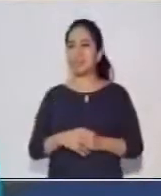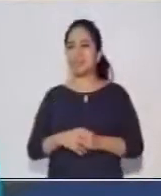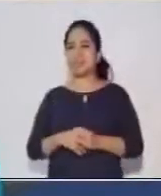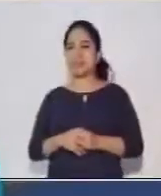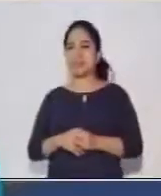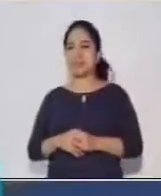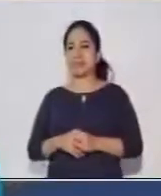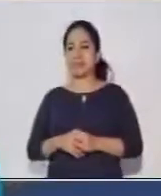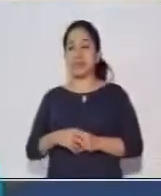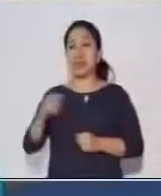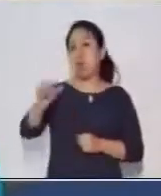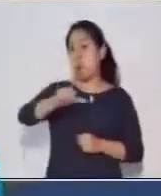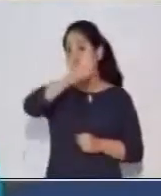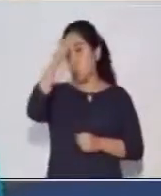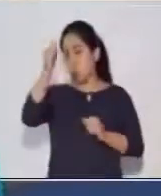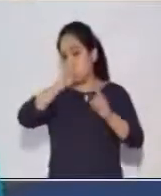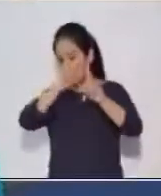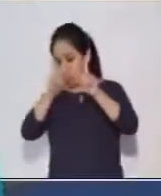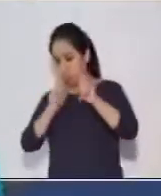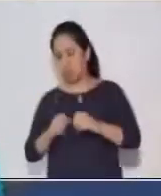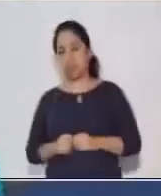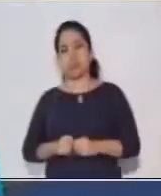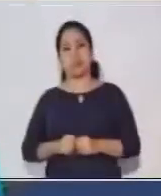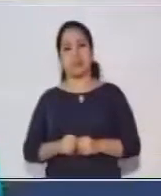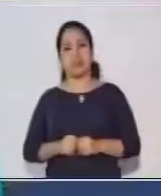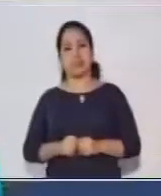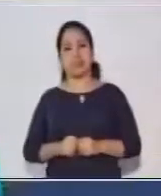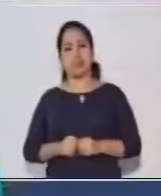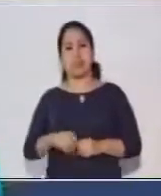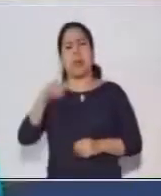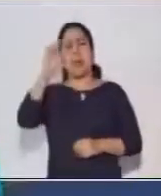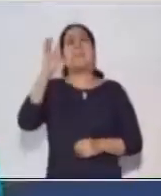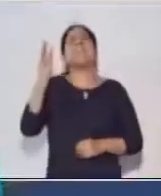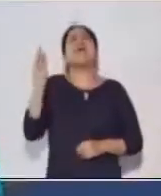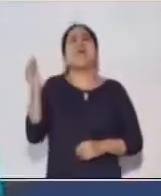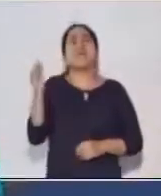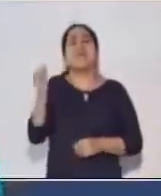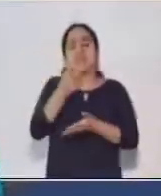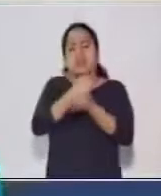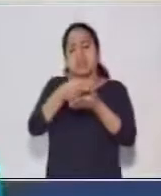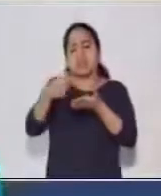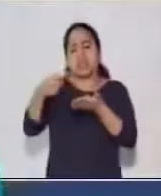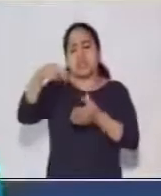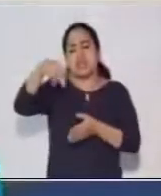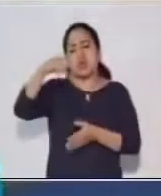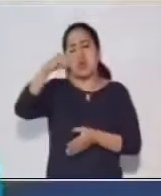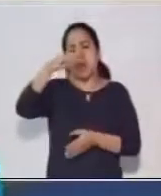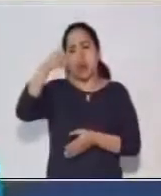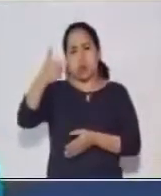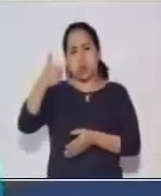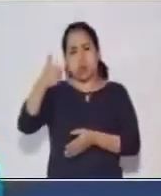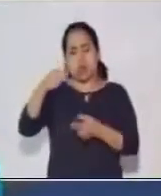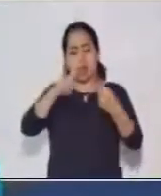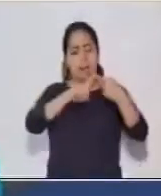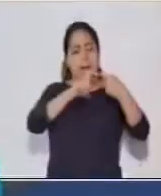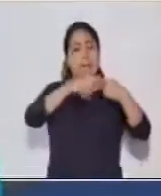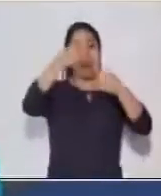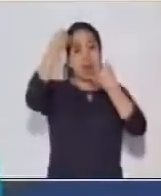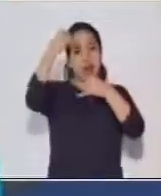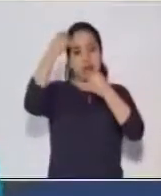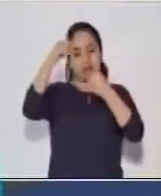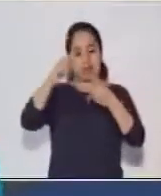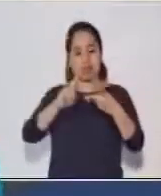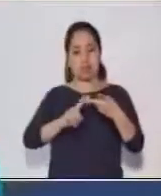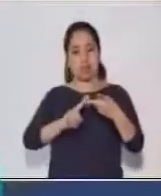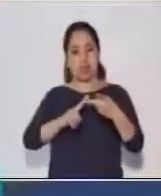Ahora la siguiente pregunta. ¿Para qué se escribió esta nota? ¿Para dar información o para